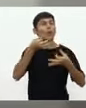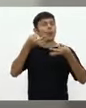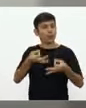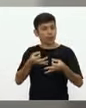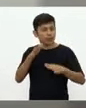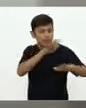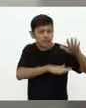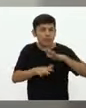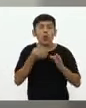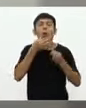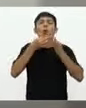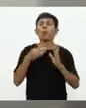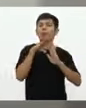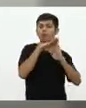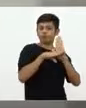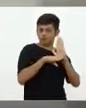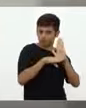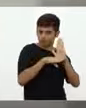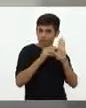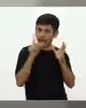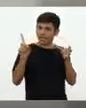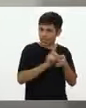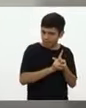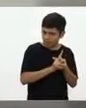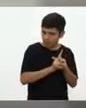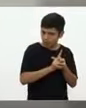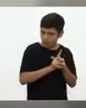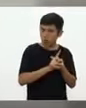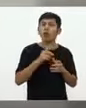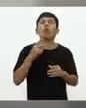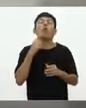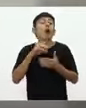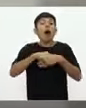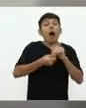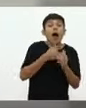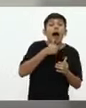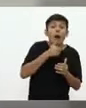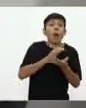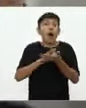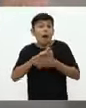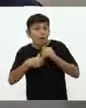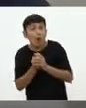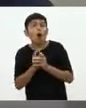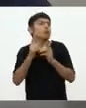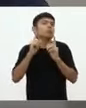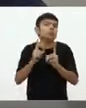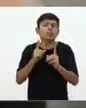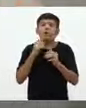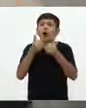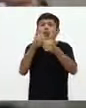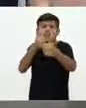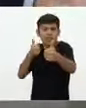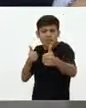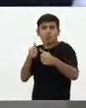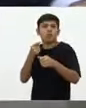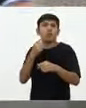que cumplamos con el aislamiento, que resguardemos el lavado y la higiene, el agua y el jabón, que mantengamos el distanciamiento,